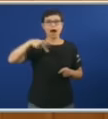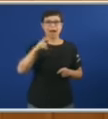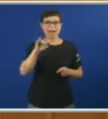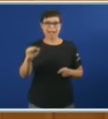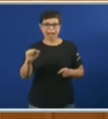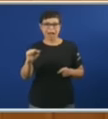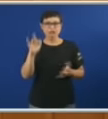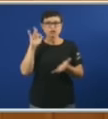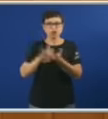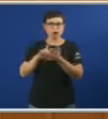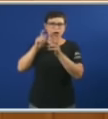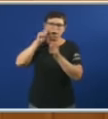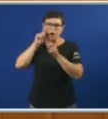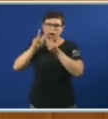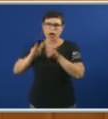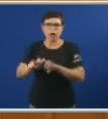a bolsa